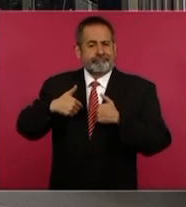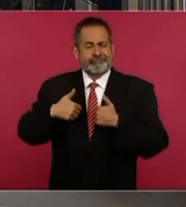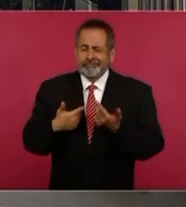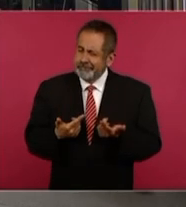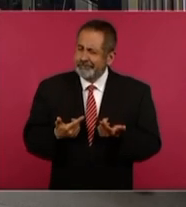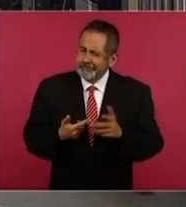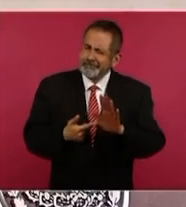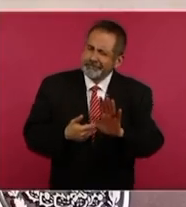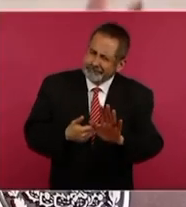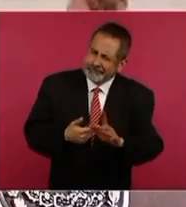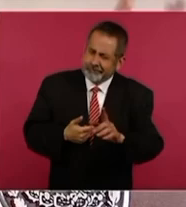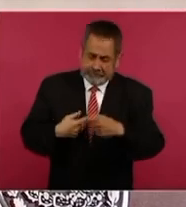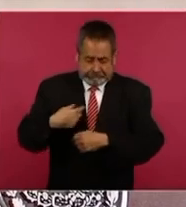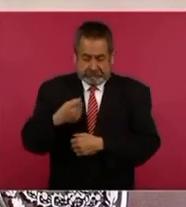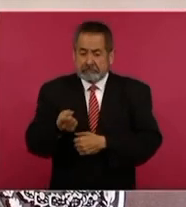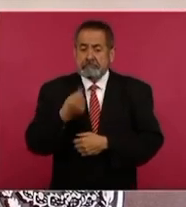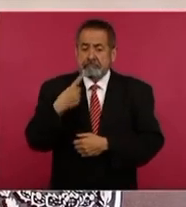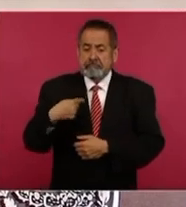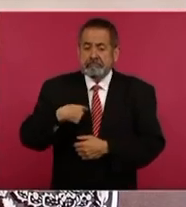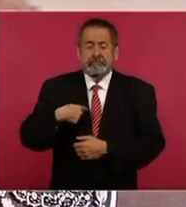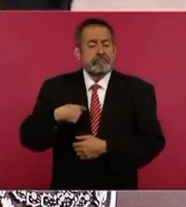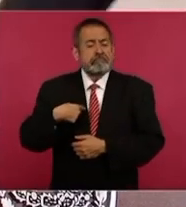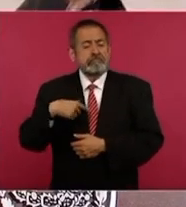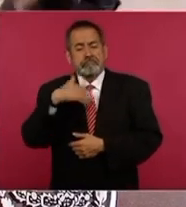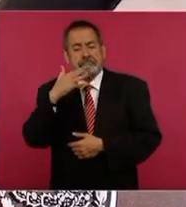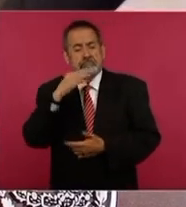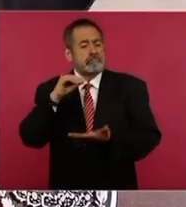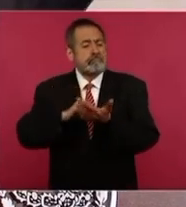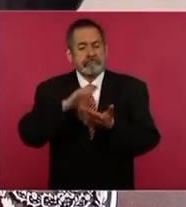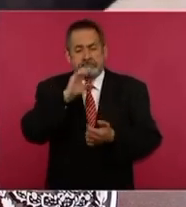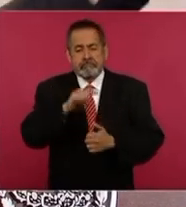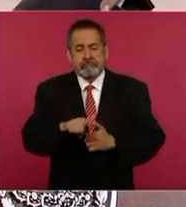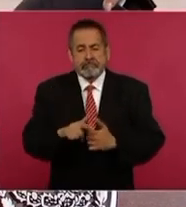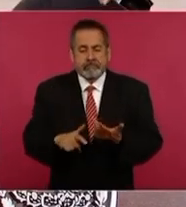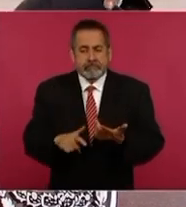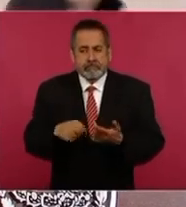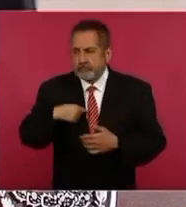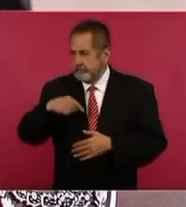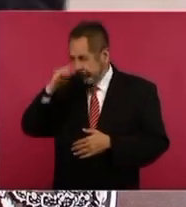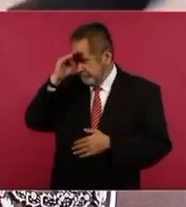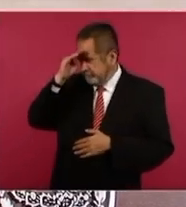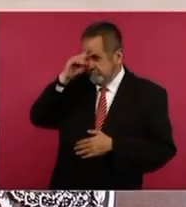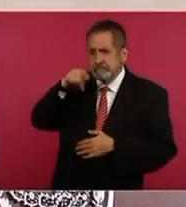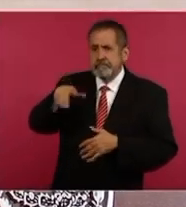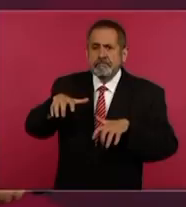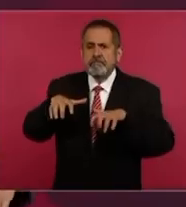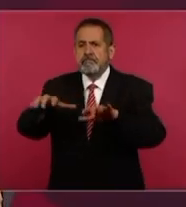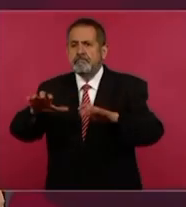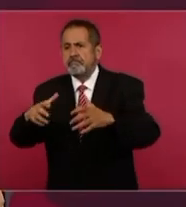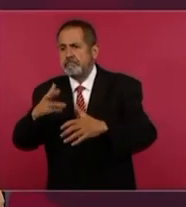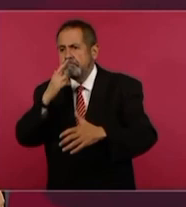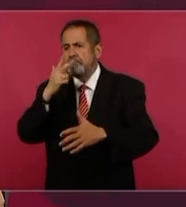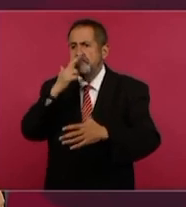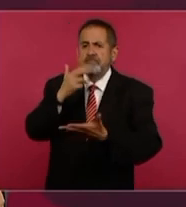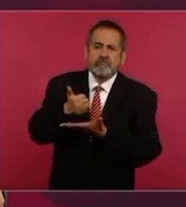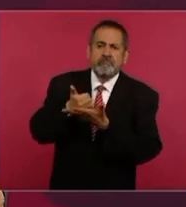Pero no es pensando en contribuir a que le vaya mejor al pueblo,